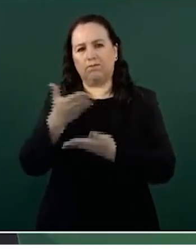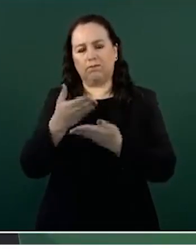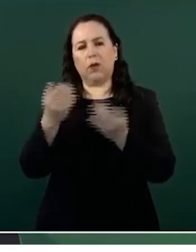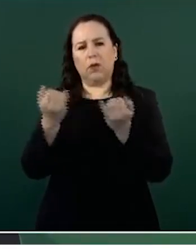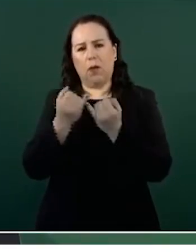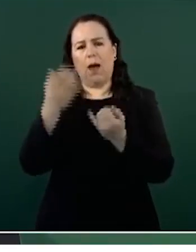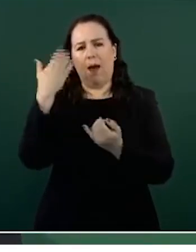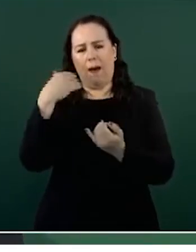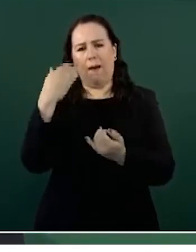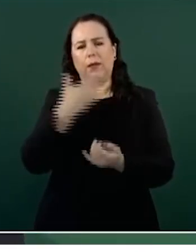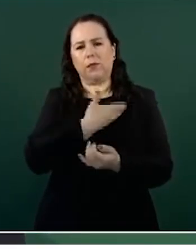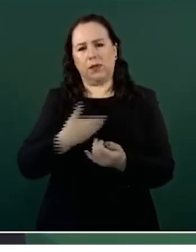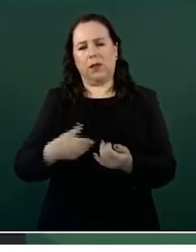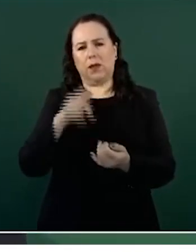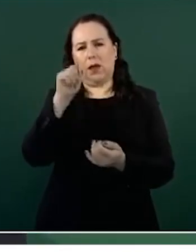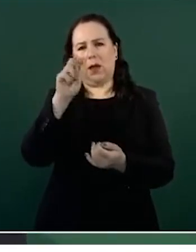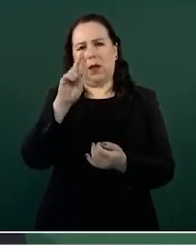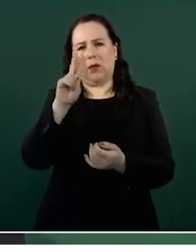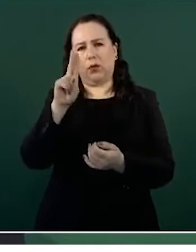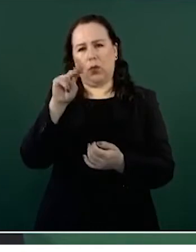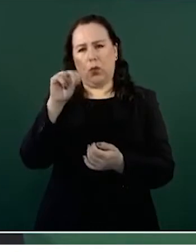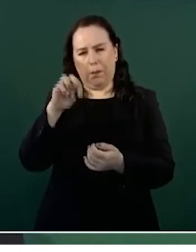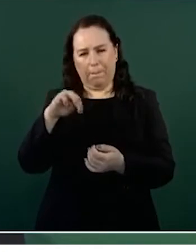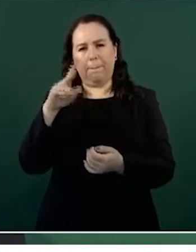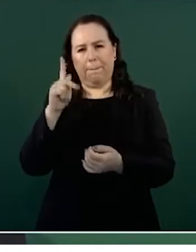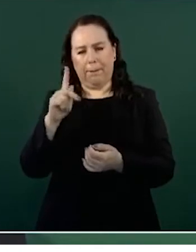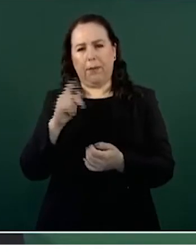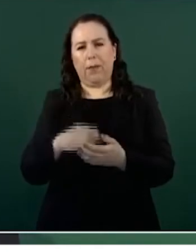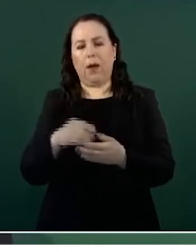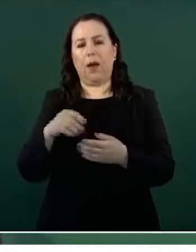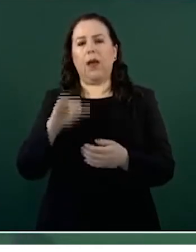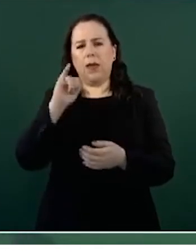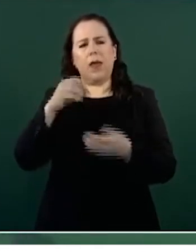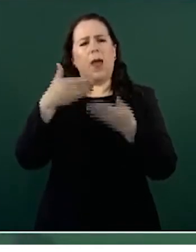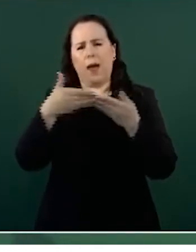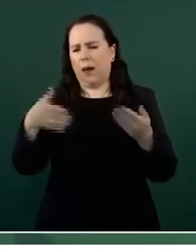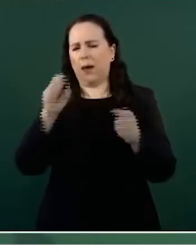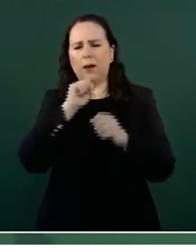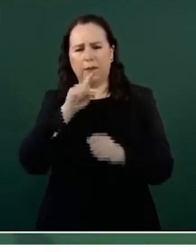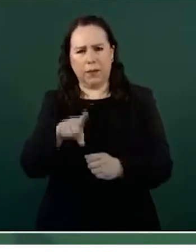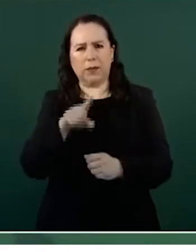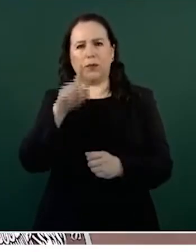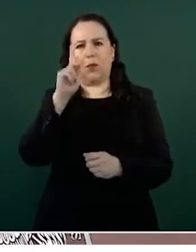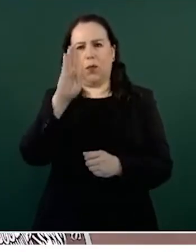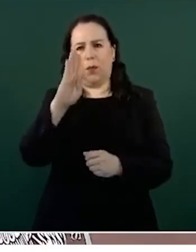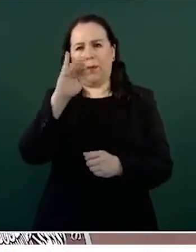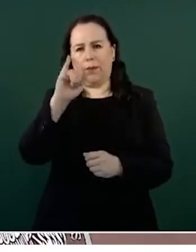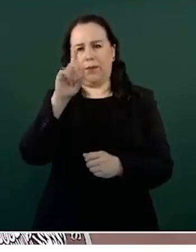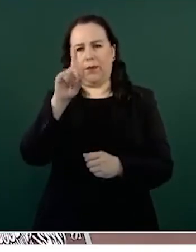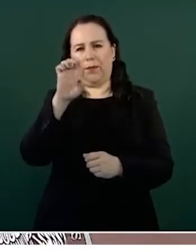Biden. Hoy por la tarde tengo una llamada con la vicepresidenta